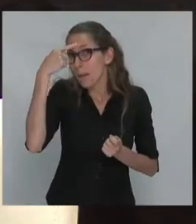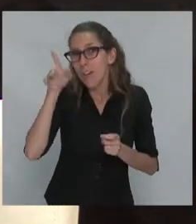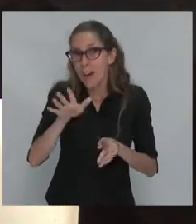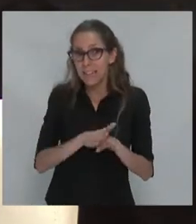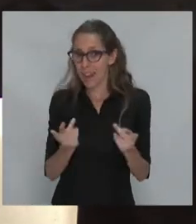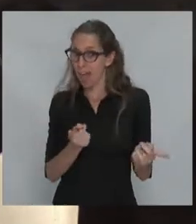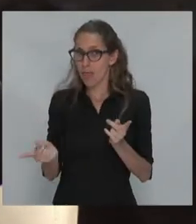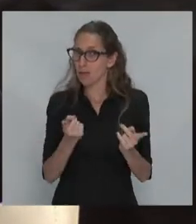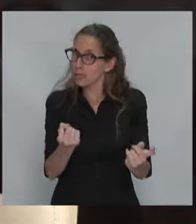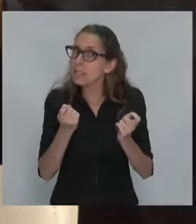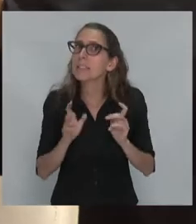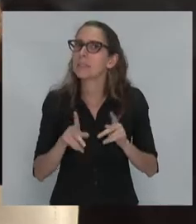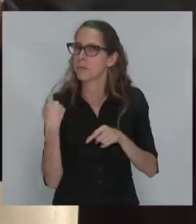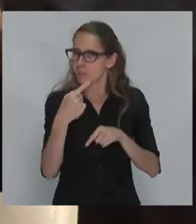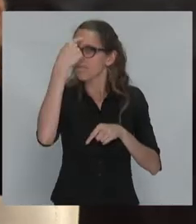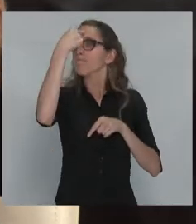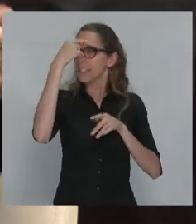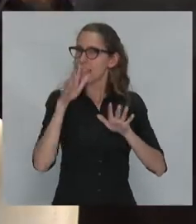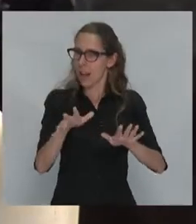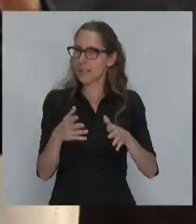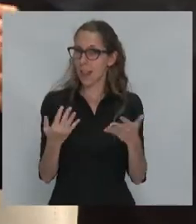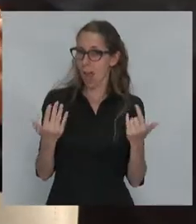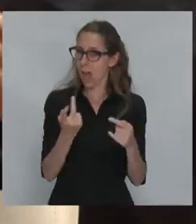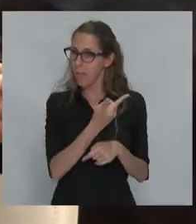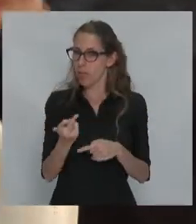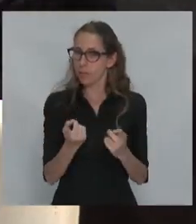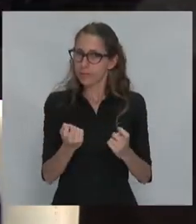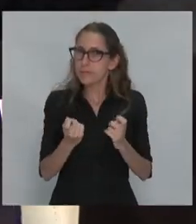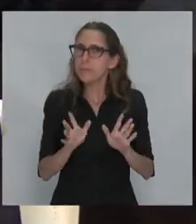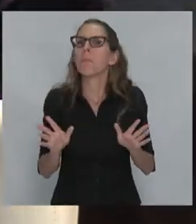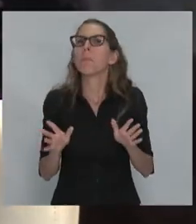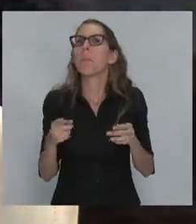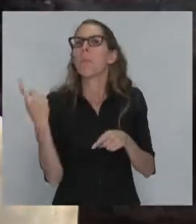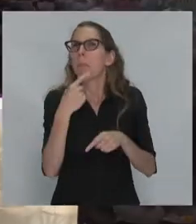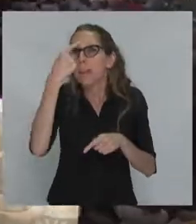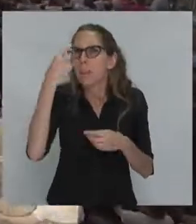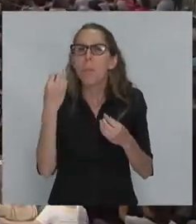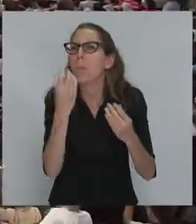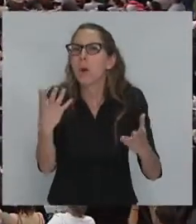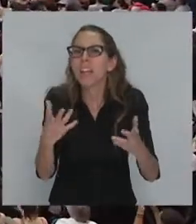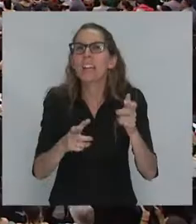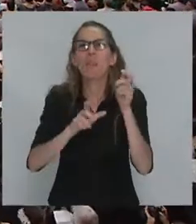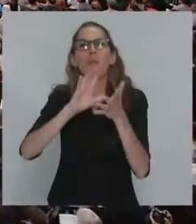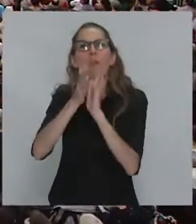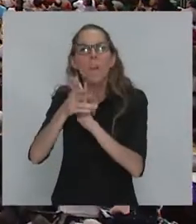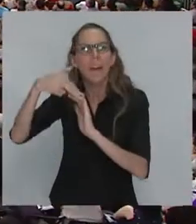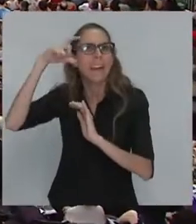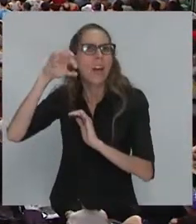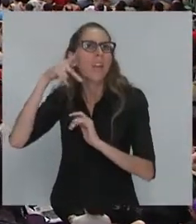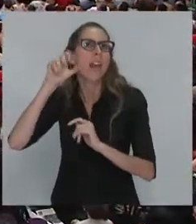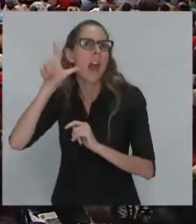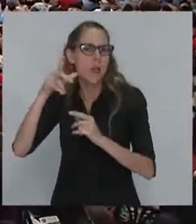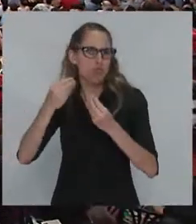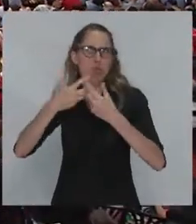cierta manera. Pero debemos pensar de esta manera. Porque existen muchos neoliberalismos, existen